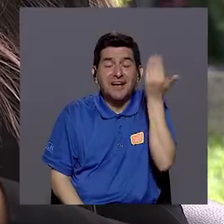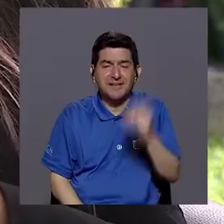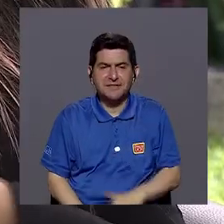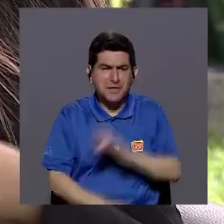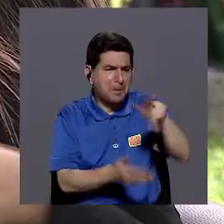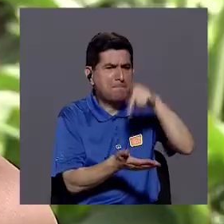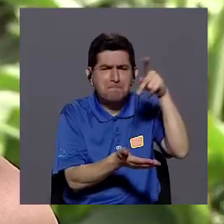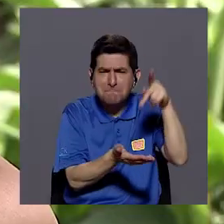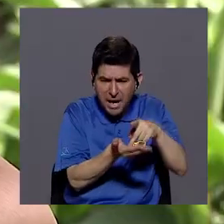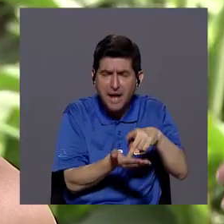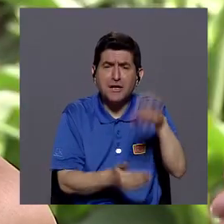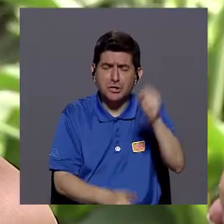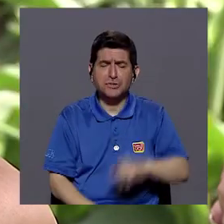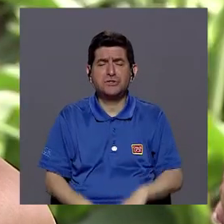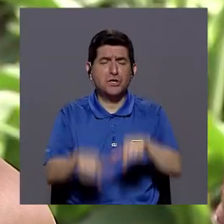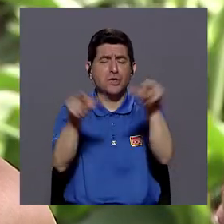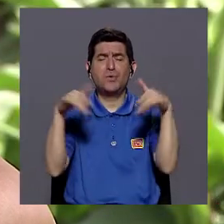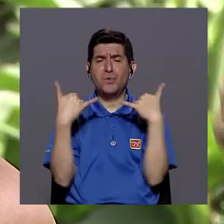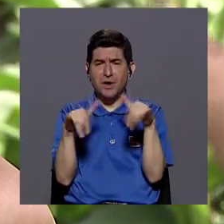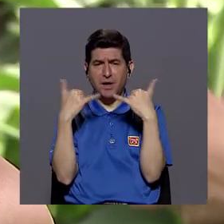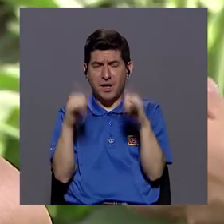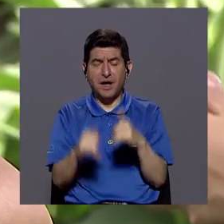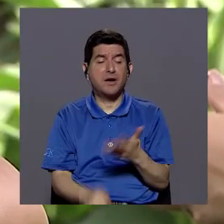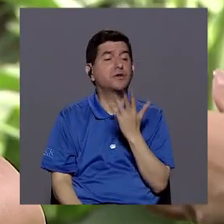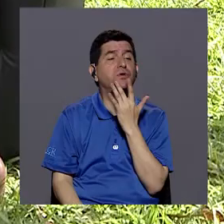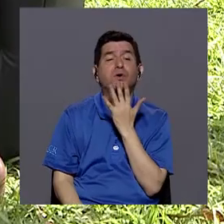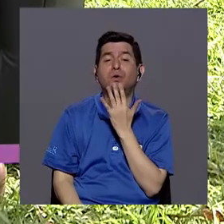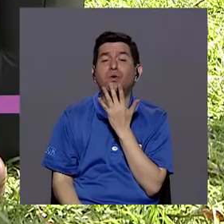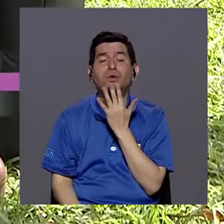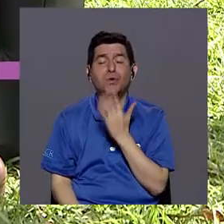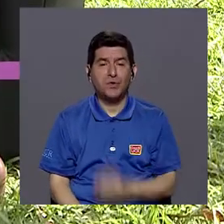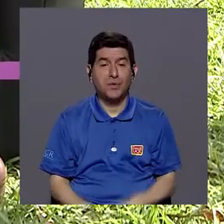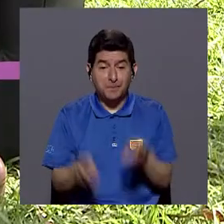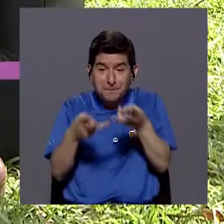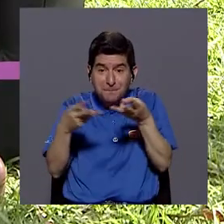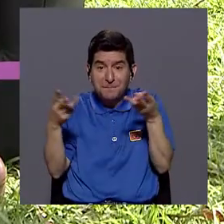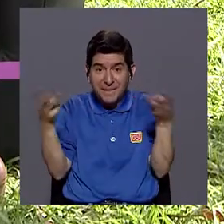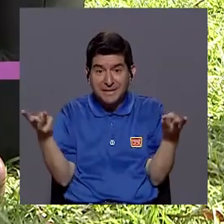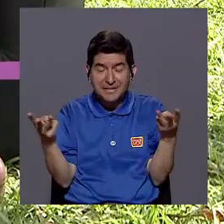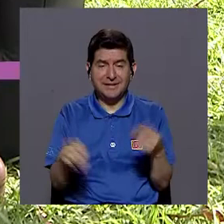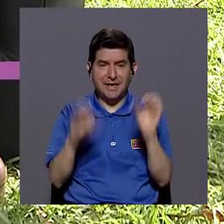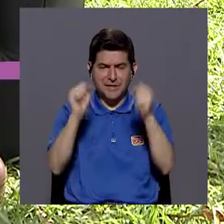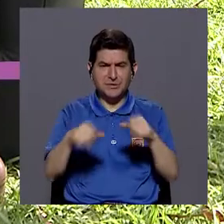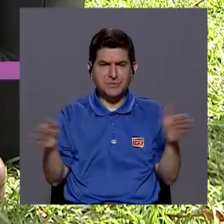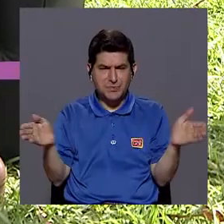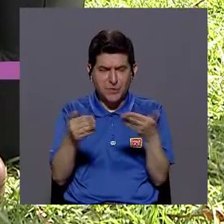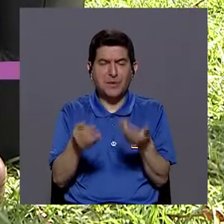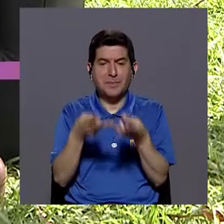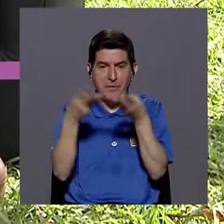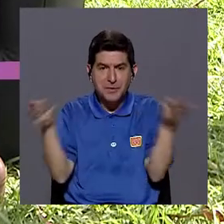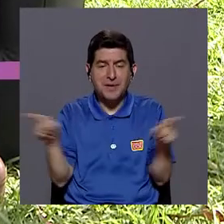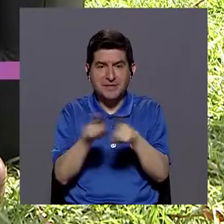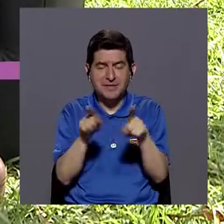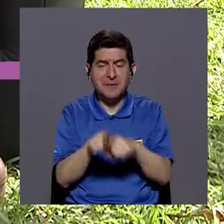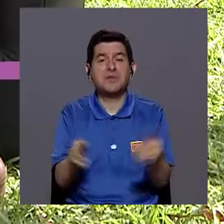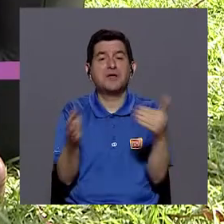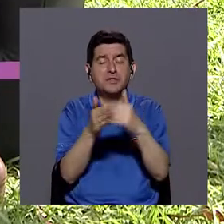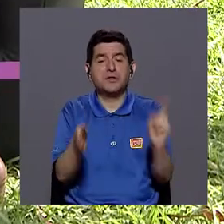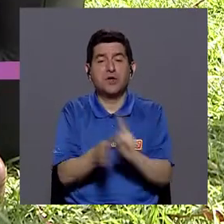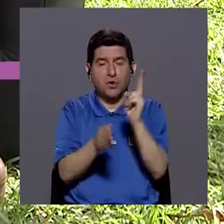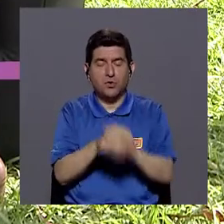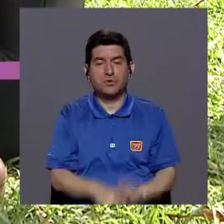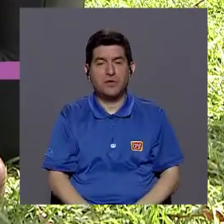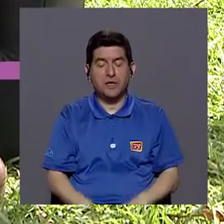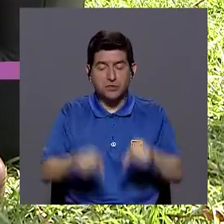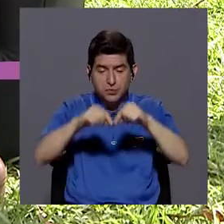parques, el play. Los parques, el play, los colores, hay materiales, ¿verdad?, podemos estimular con materiales también reciclados, con